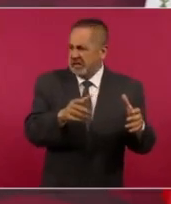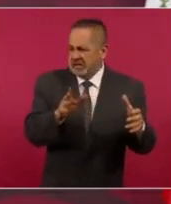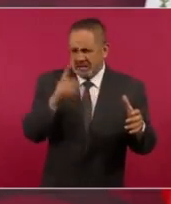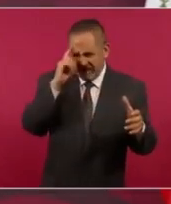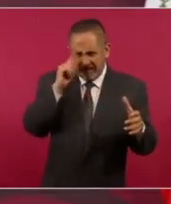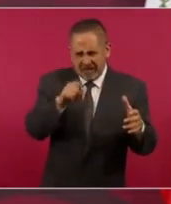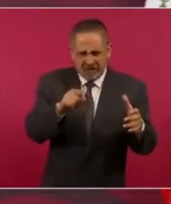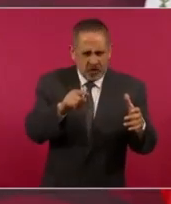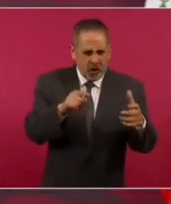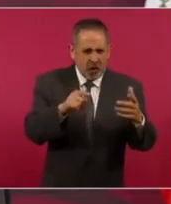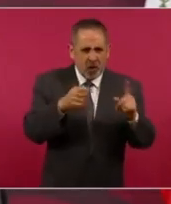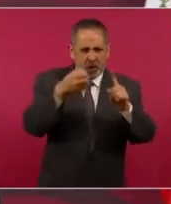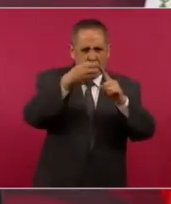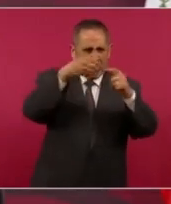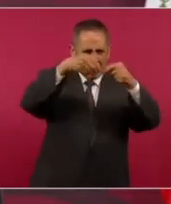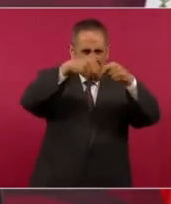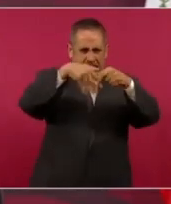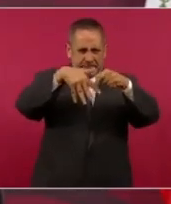organigrama